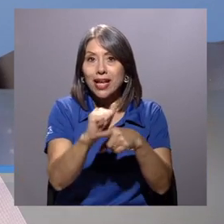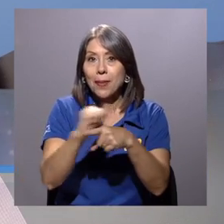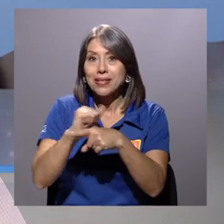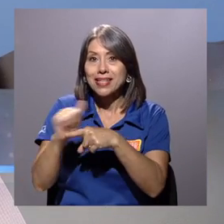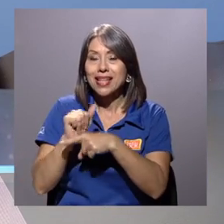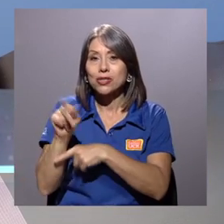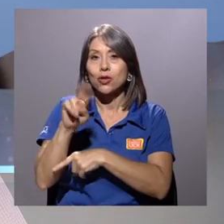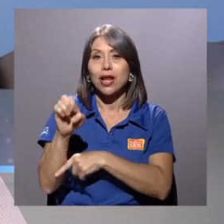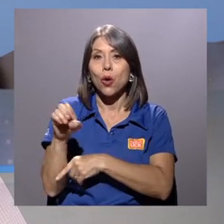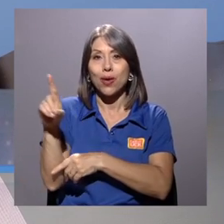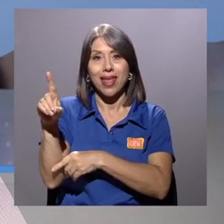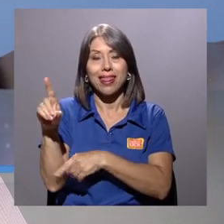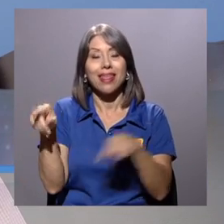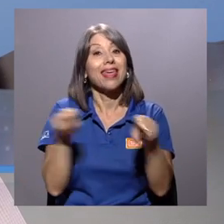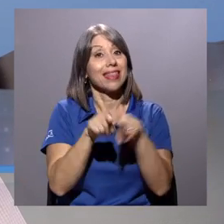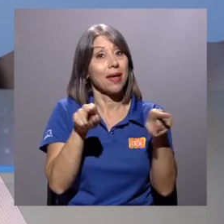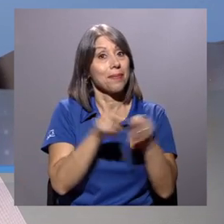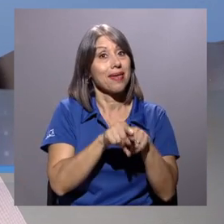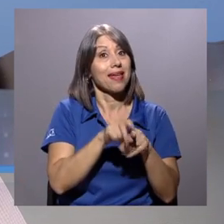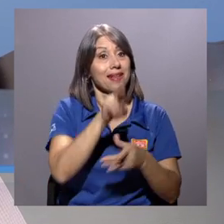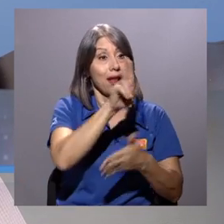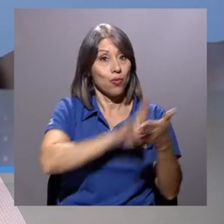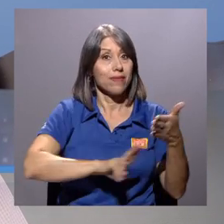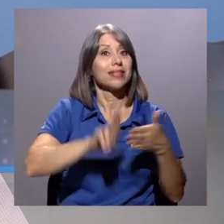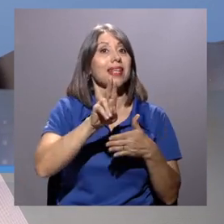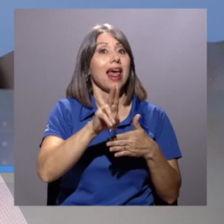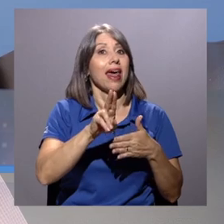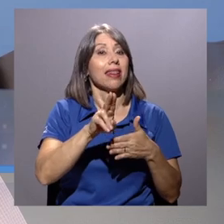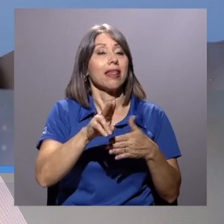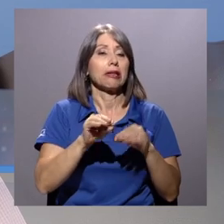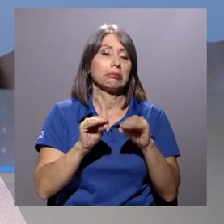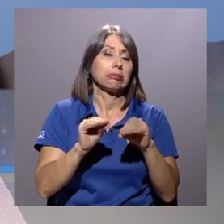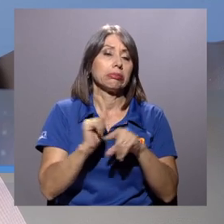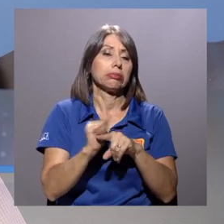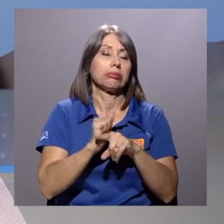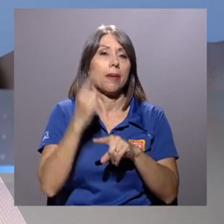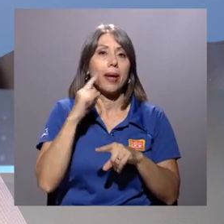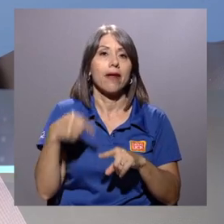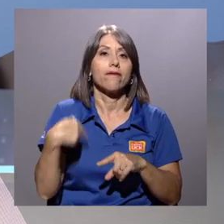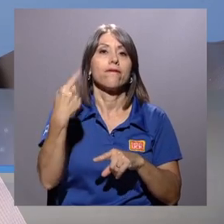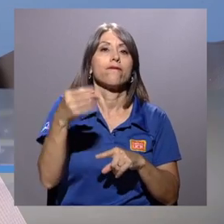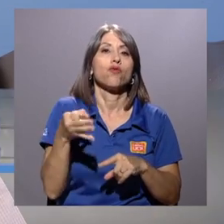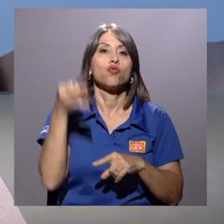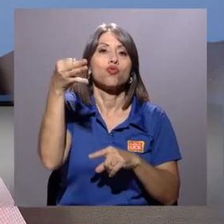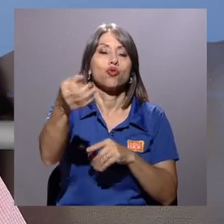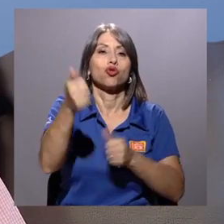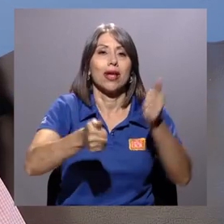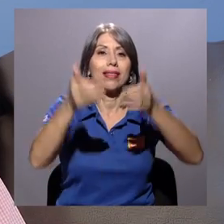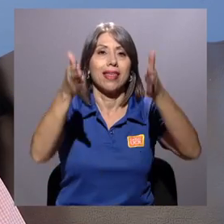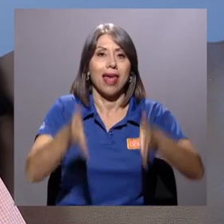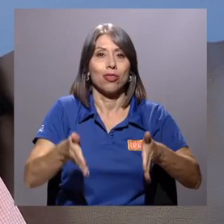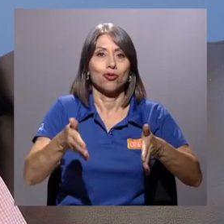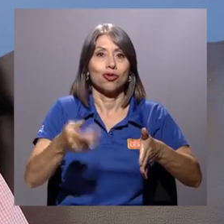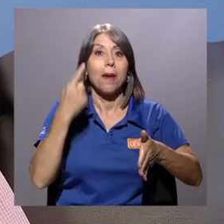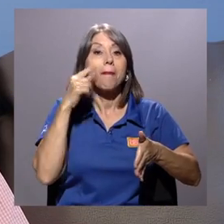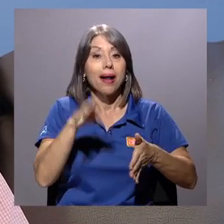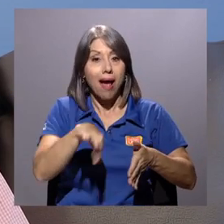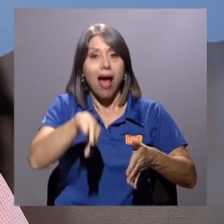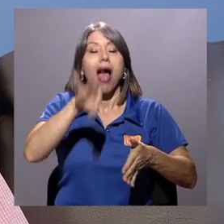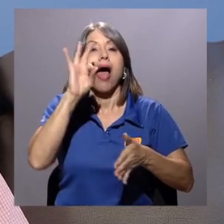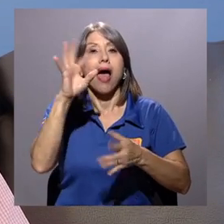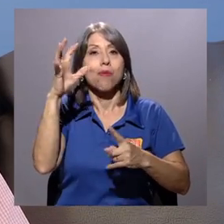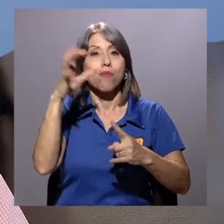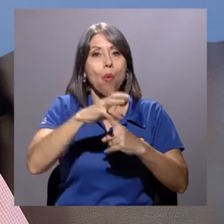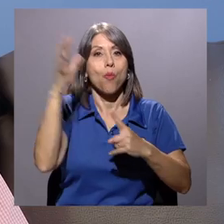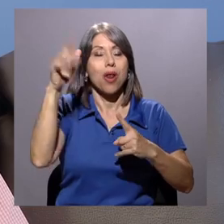que da la UNED y también que está dando la universidad a los futuros candidatos y candidatas a puestos digamos de elección popular para